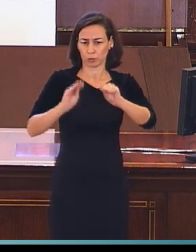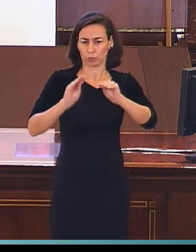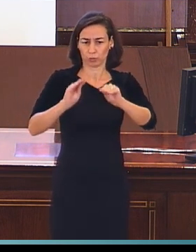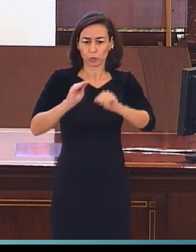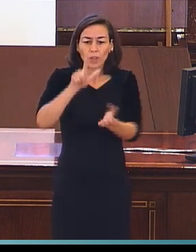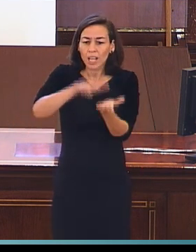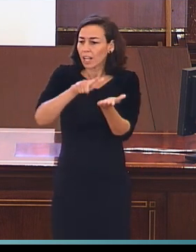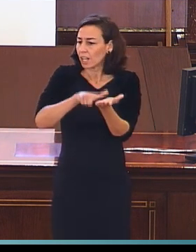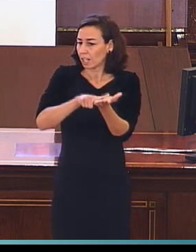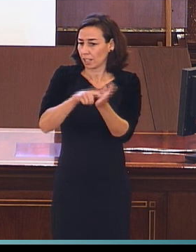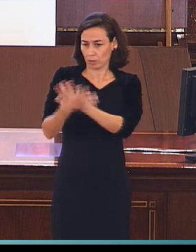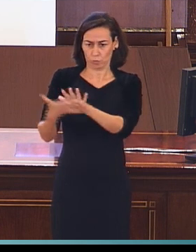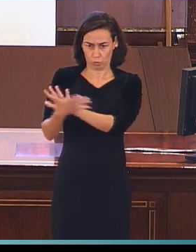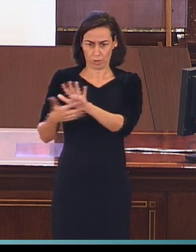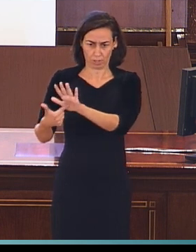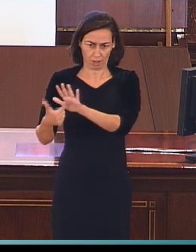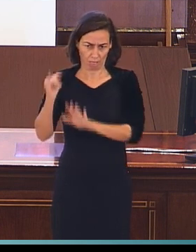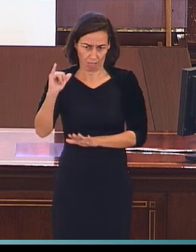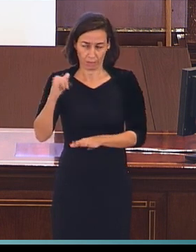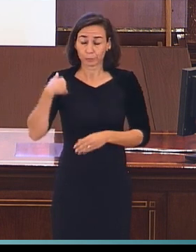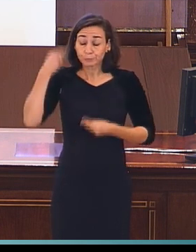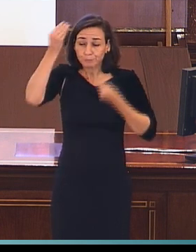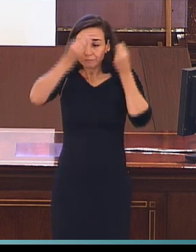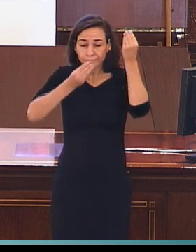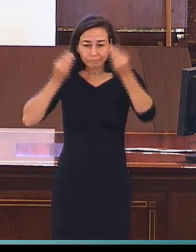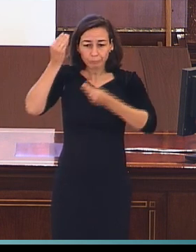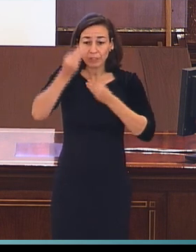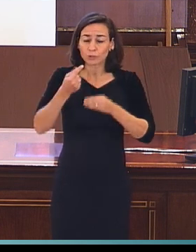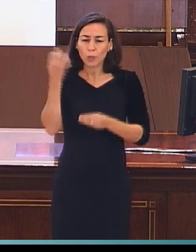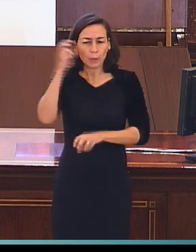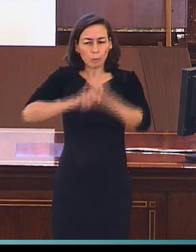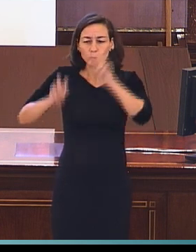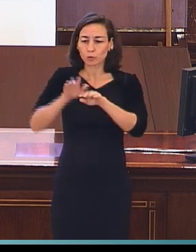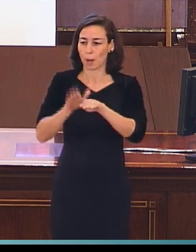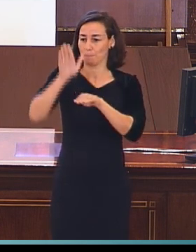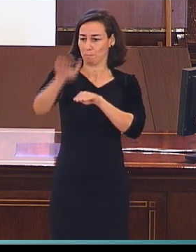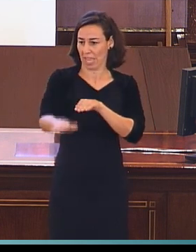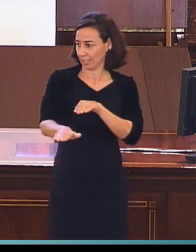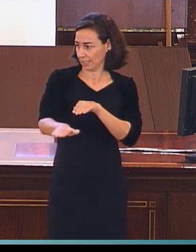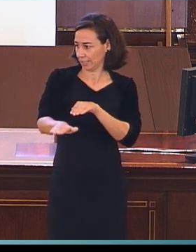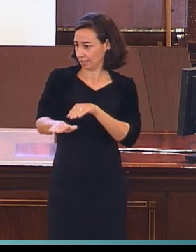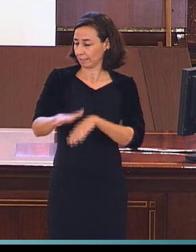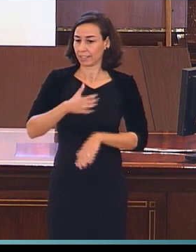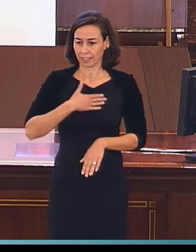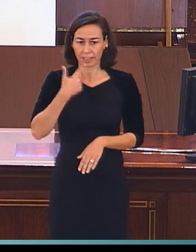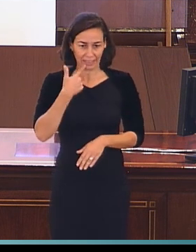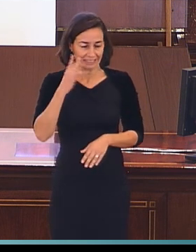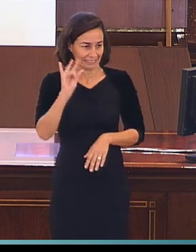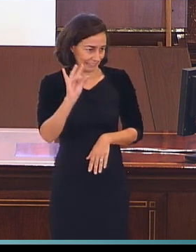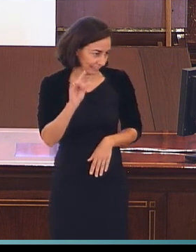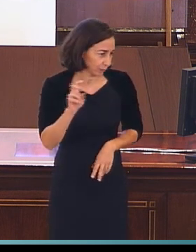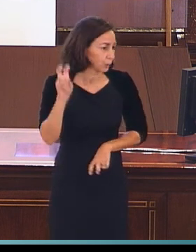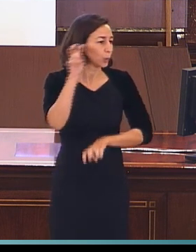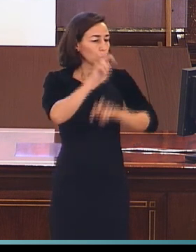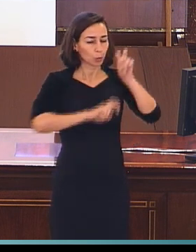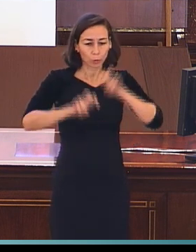las lenguas de signos. Yo pienso que deberíamos ir un paso más allá y dejarnos ya de tantas descripciones y